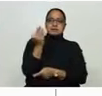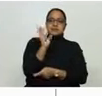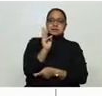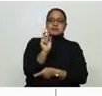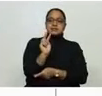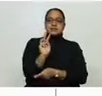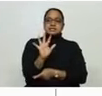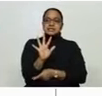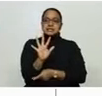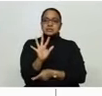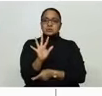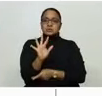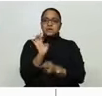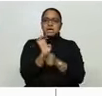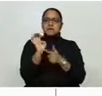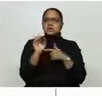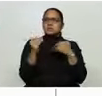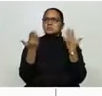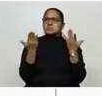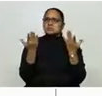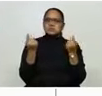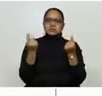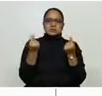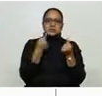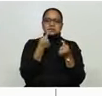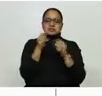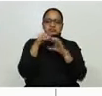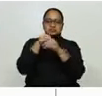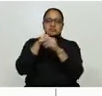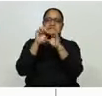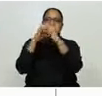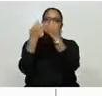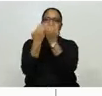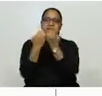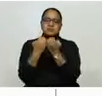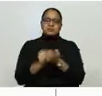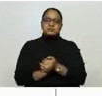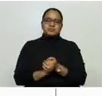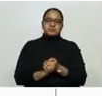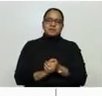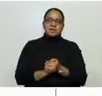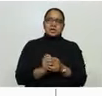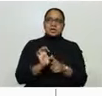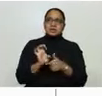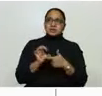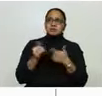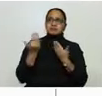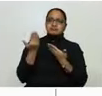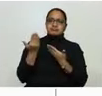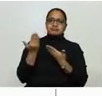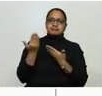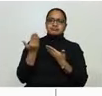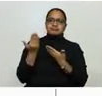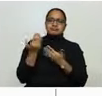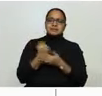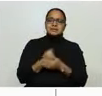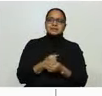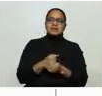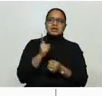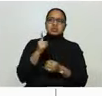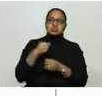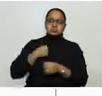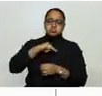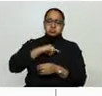parecidos. Y Homer es parte del equipo, o es nacional. Entonces, este es un panorama. Si a esto le